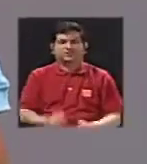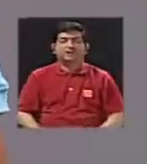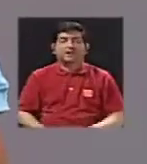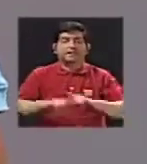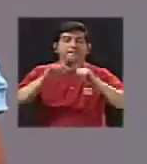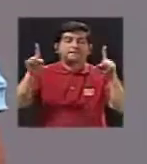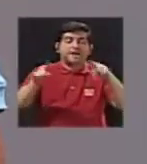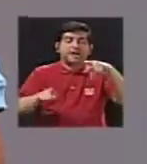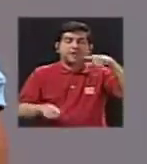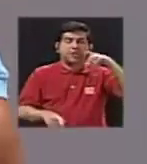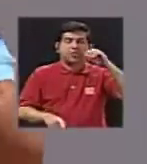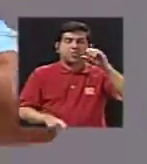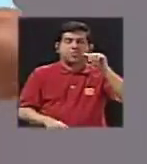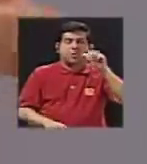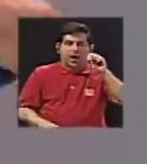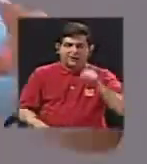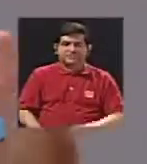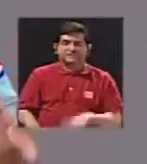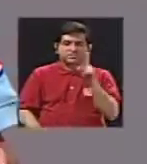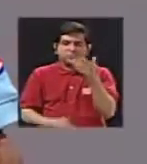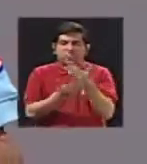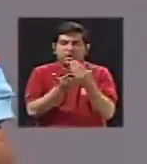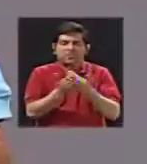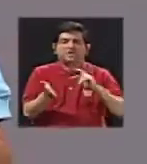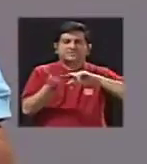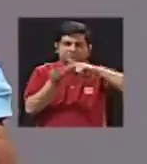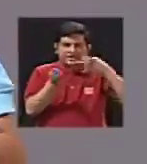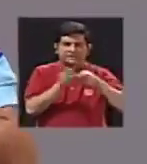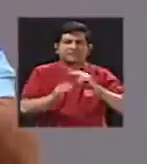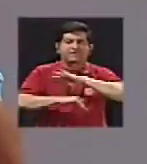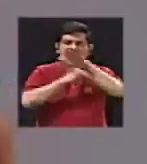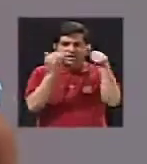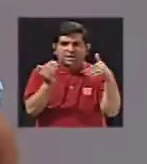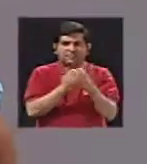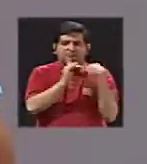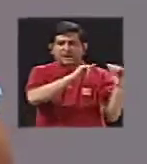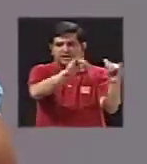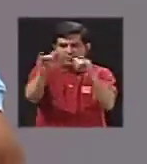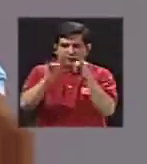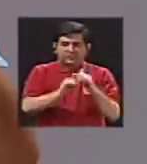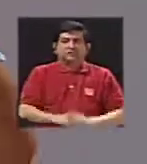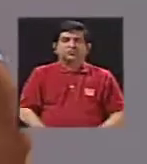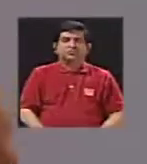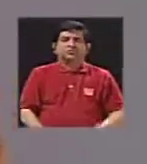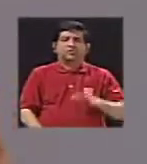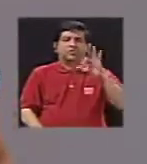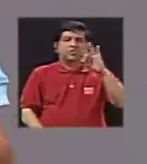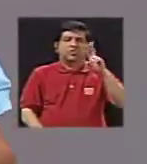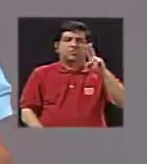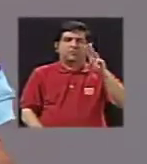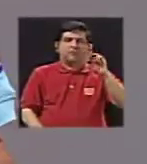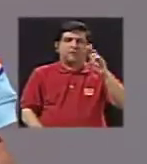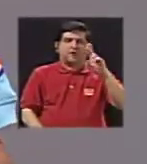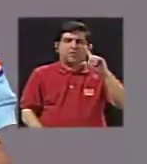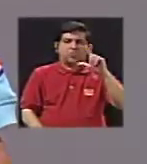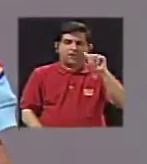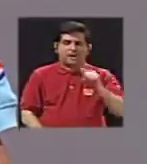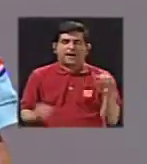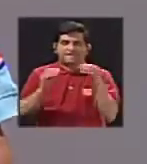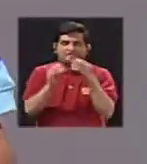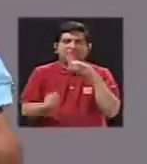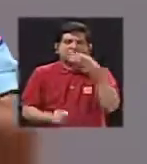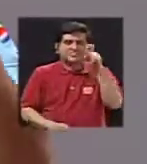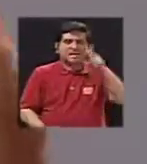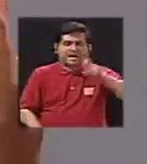volcán Poás, tomamos una muestra y es representativa para todo el lago. De las fumarolas, pues, sí ocupamos la parte donde esté más